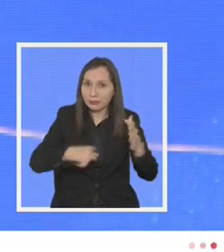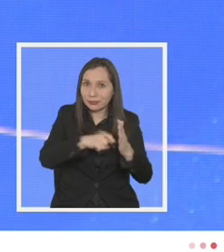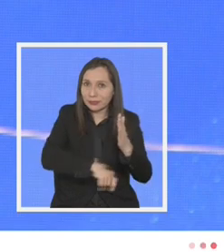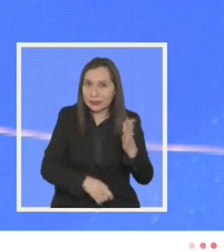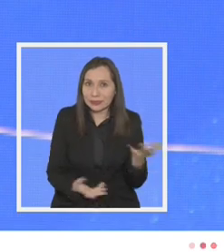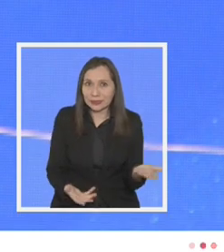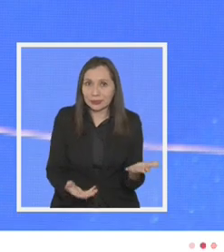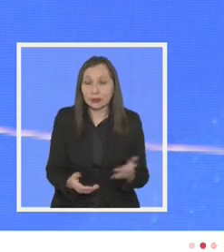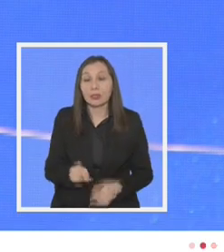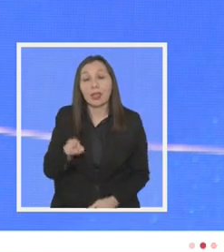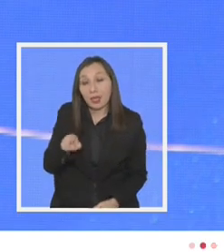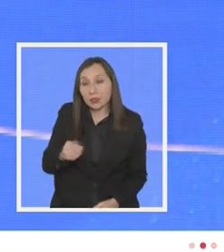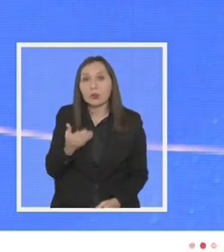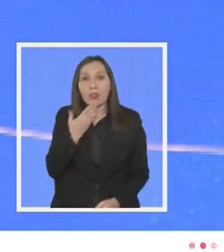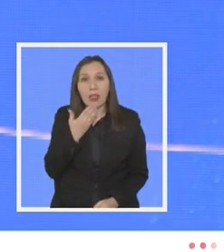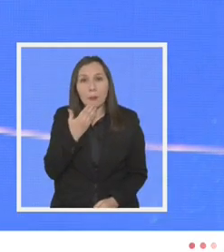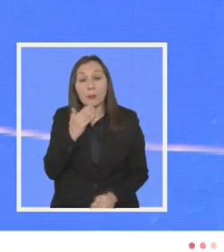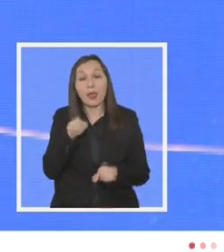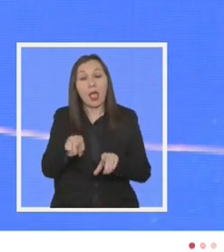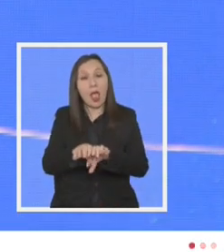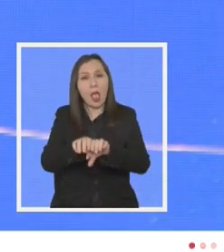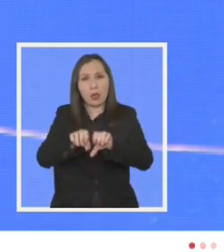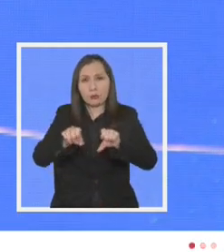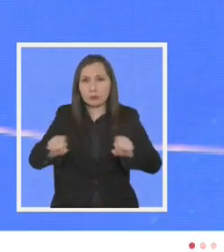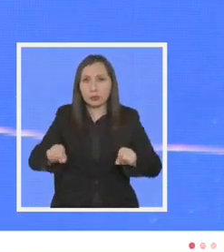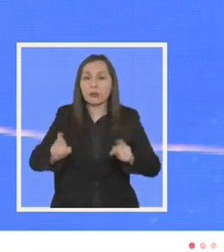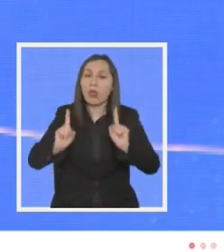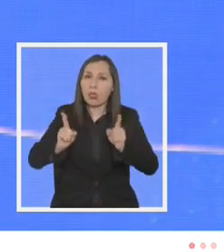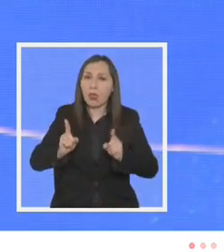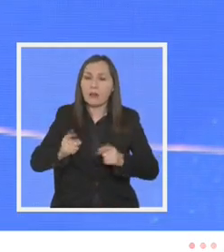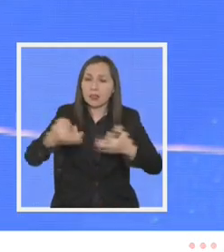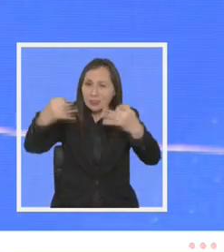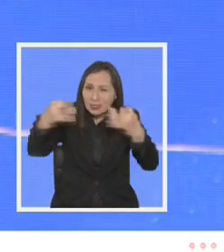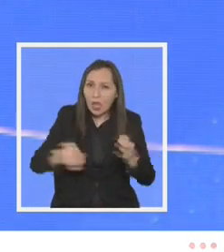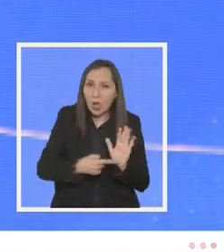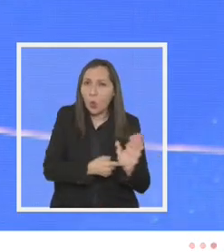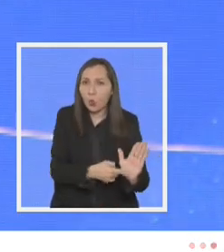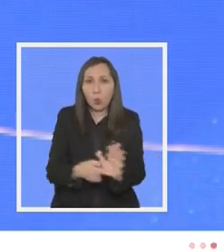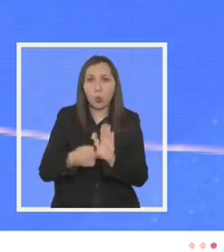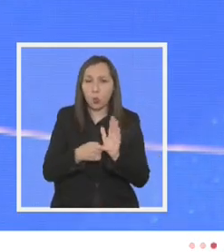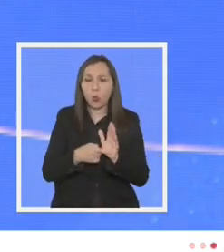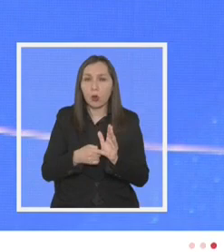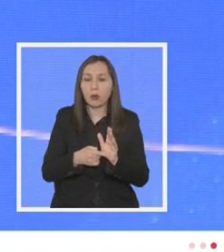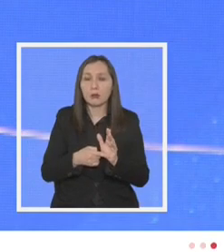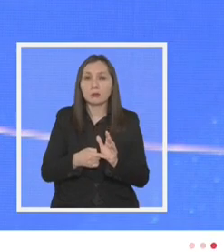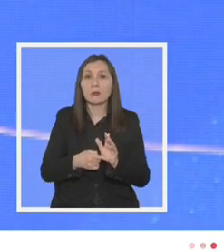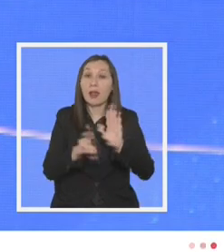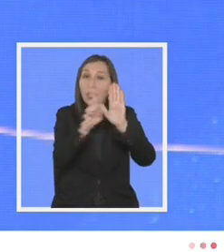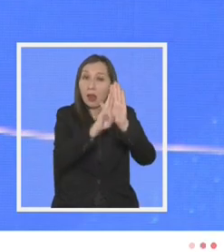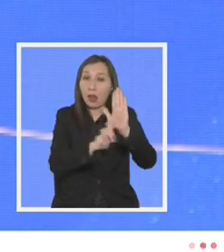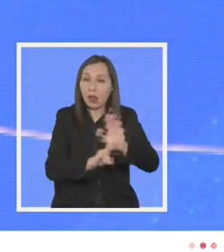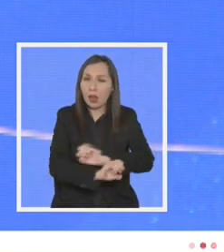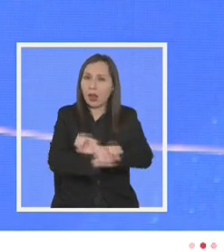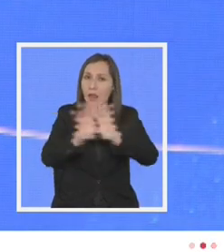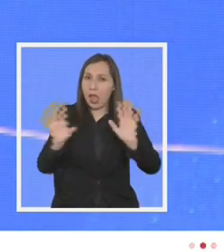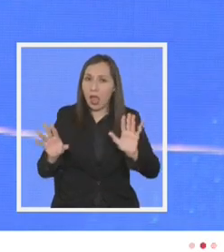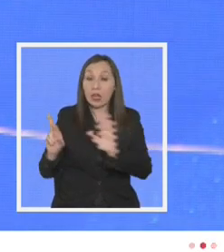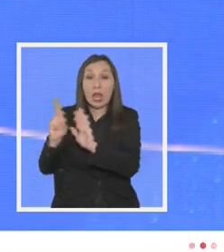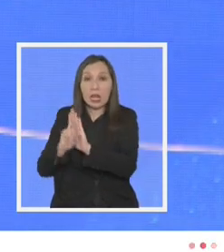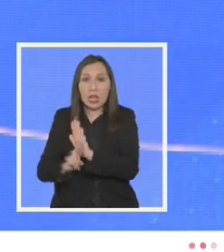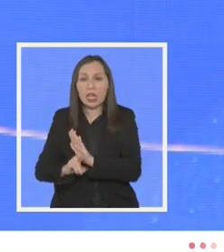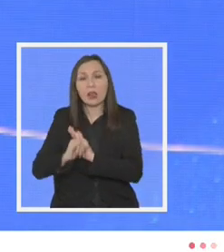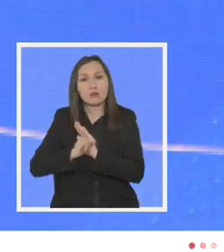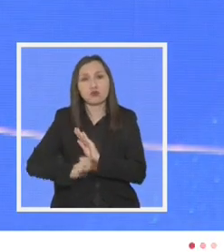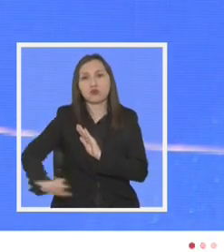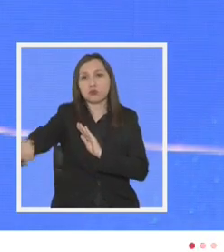por lo tanto también este pacto debe ser certidumbre en el sentido amplio de la palabra reglas claras y reglas